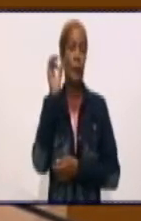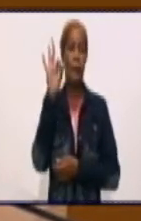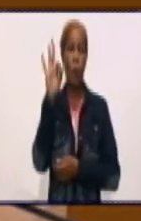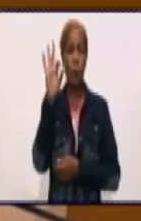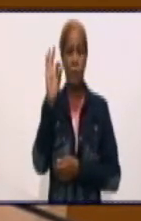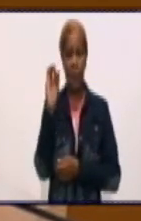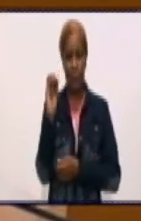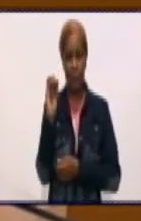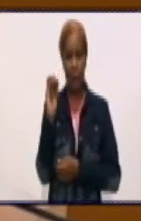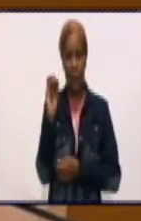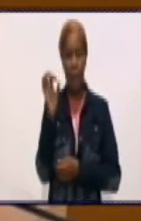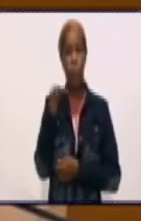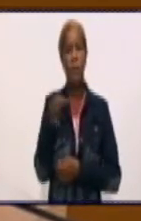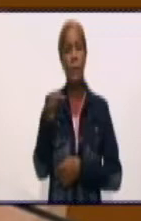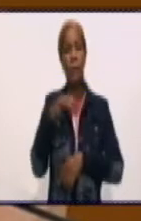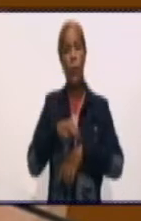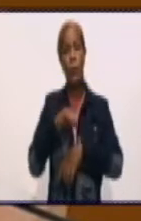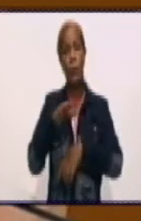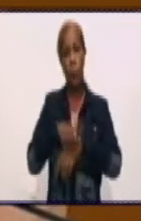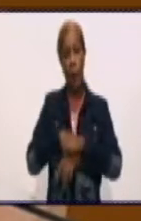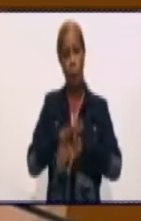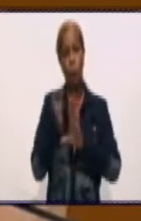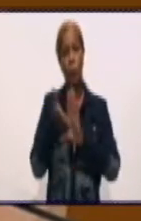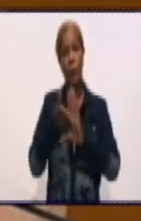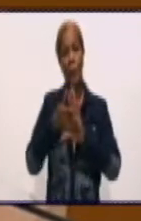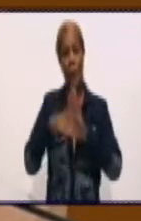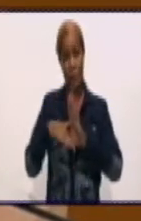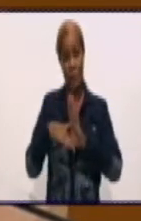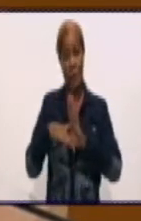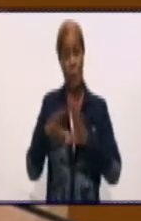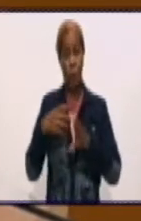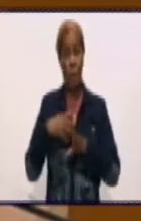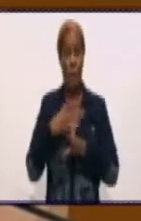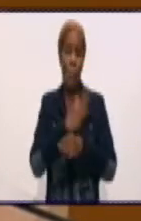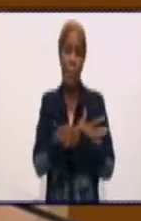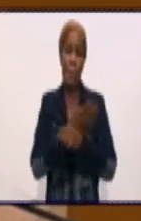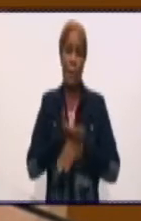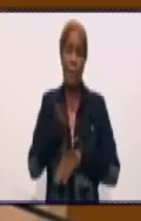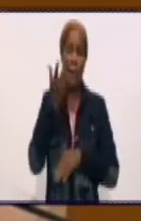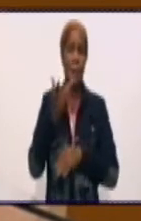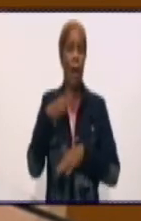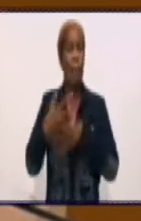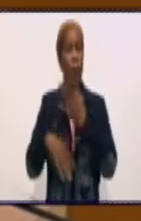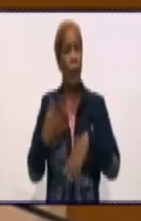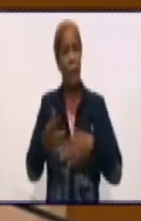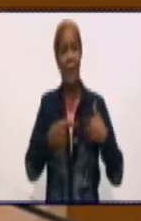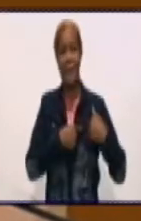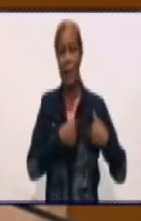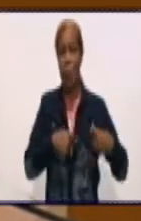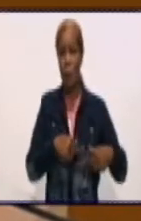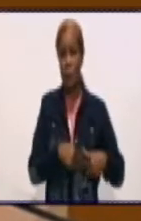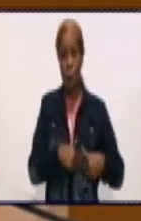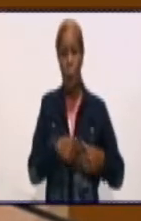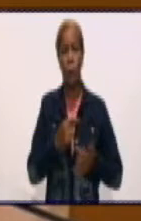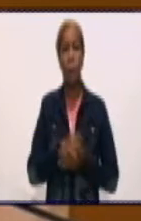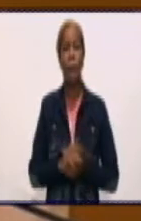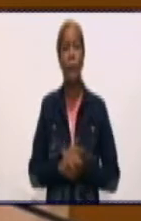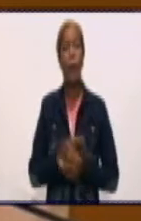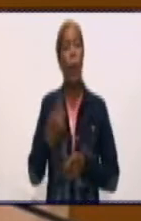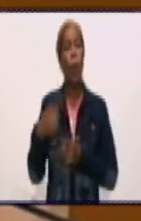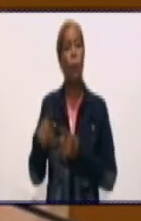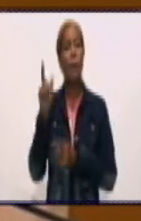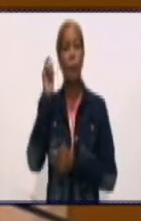edad del municipio de Río Cauto, localidad de Badogueso, hipertensa y cardiópata y procedente de un área en transmisión. Otra